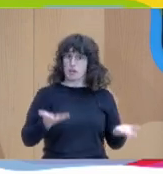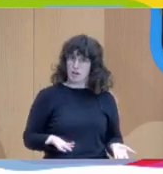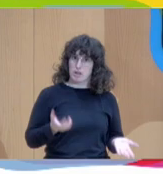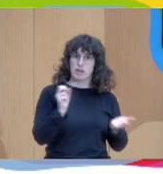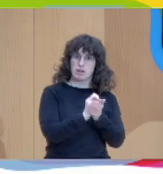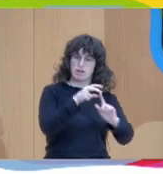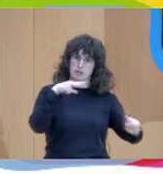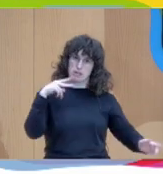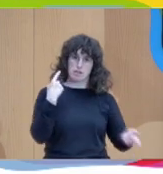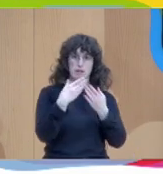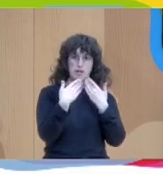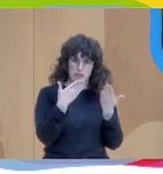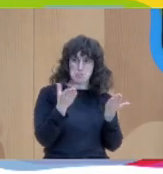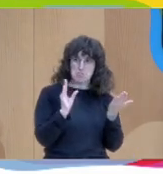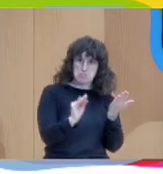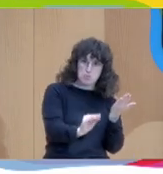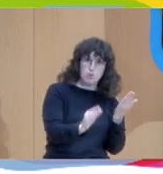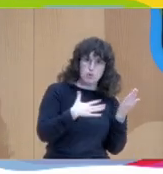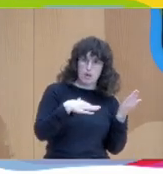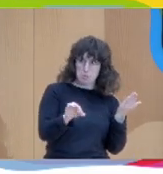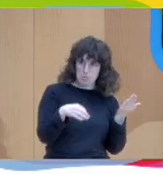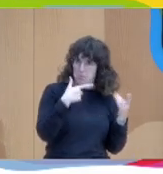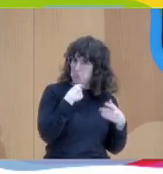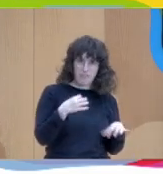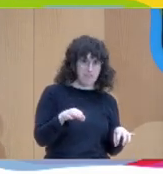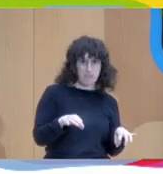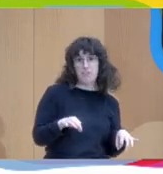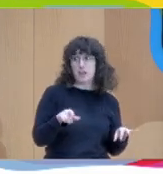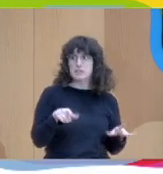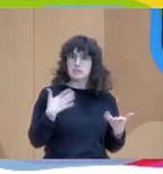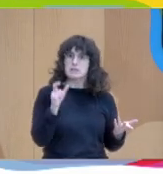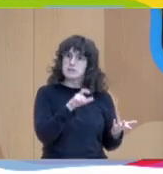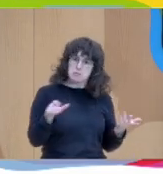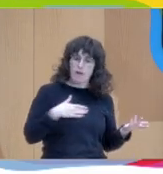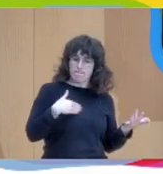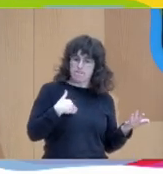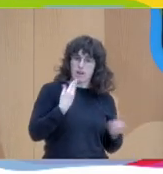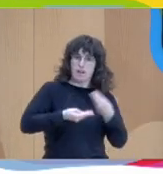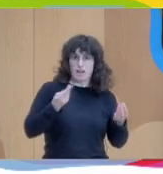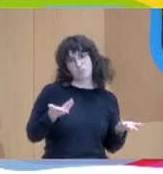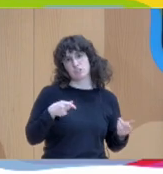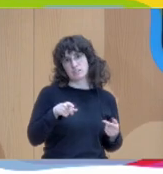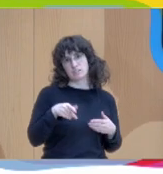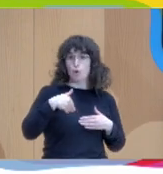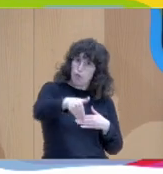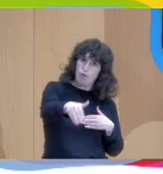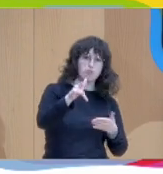y hay gente dispuesta a poder ayudar y eso pues creo que es lo que nos lleva a un futuro estupendo lo ves bien